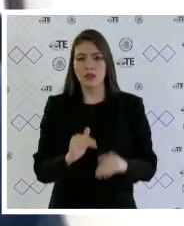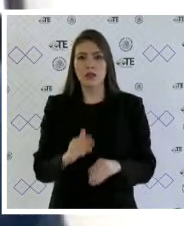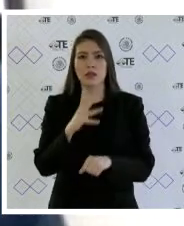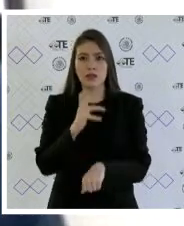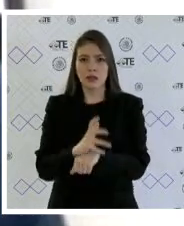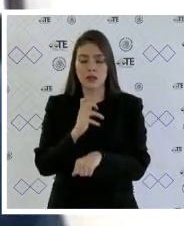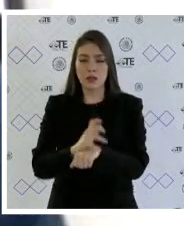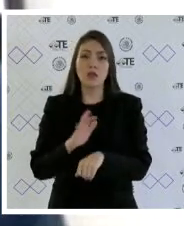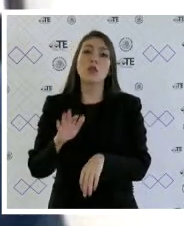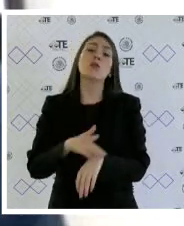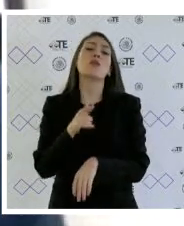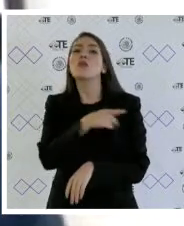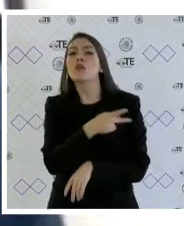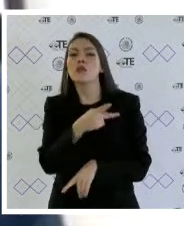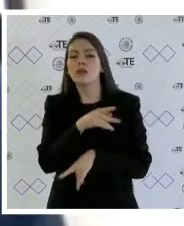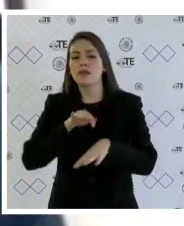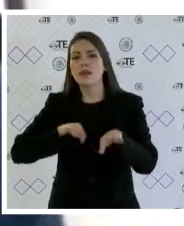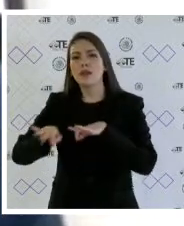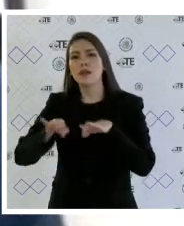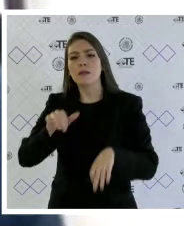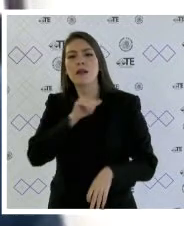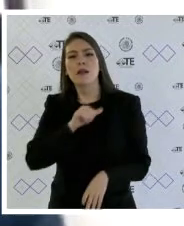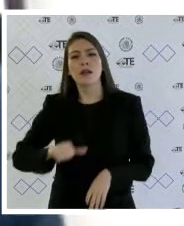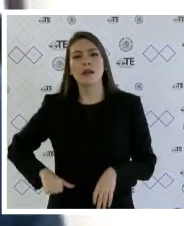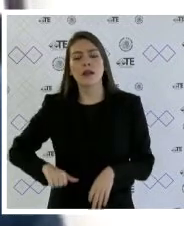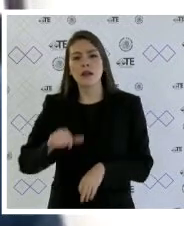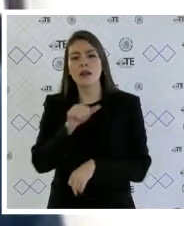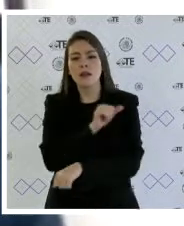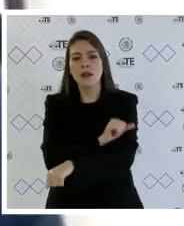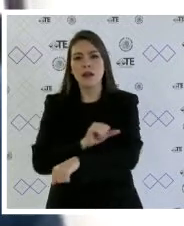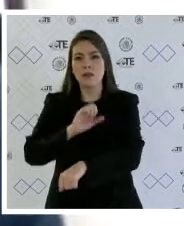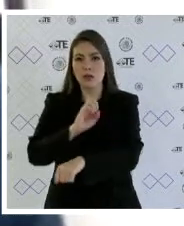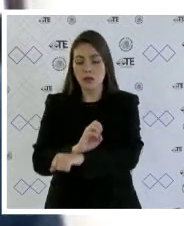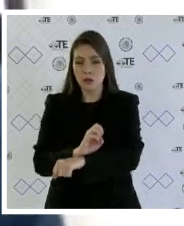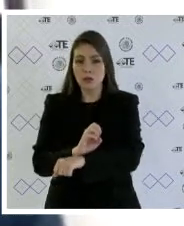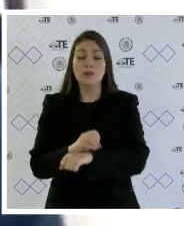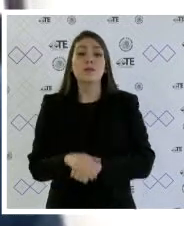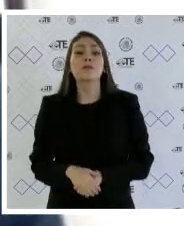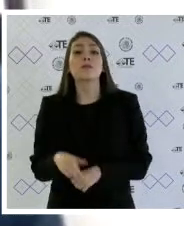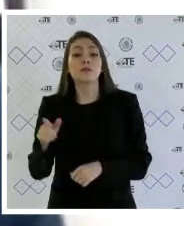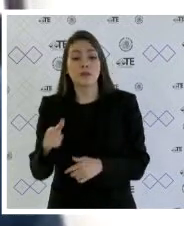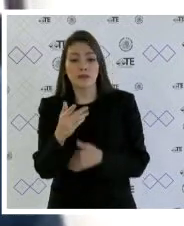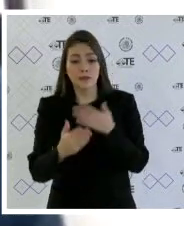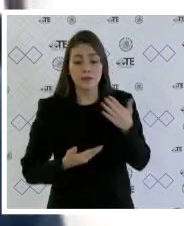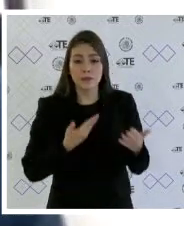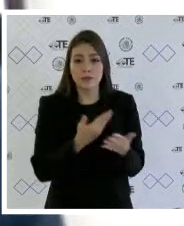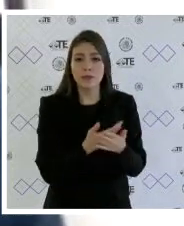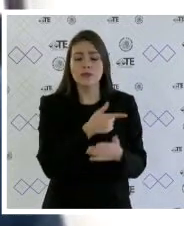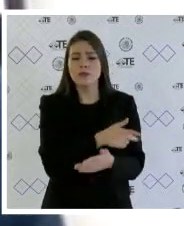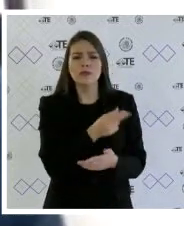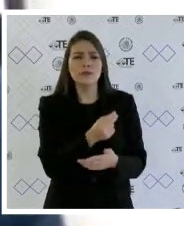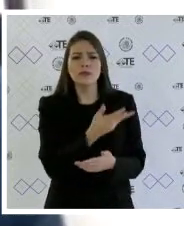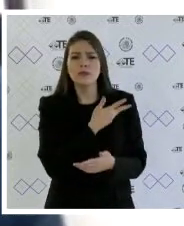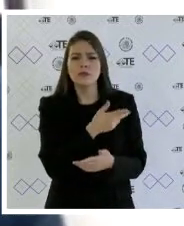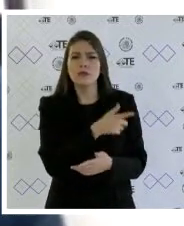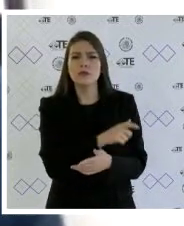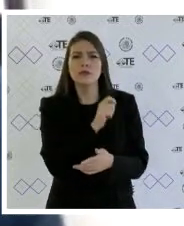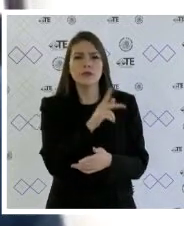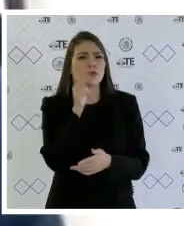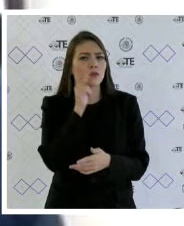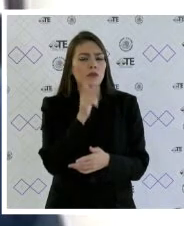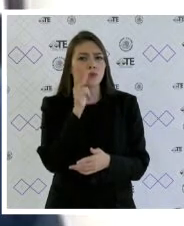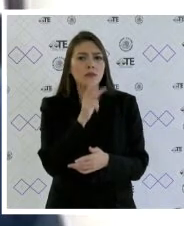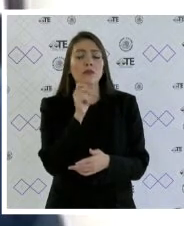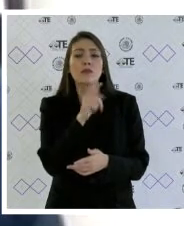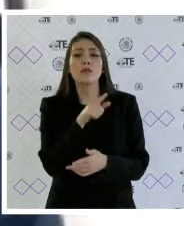elaboran en la alcaldía Álvaro Obregón. En el fondo del asunto se propone declarar infundados los agravios de la parte actora ya que, siguiendo los medios de prueba